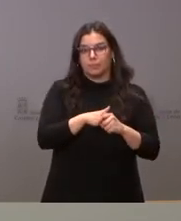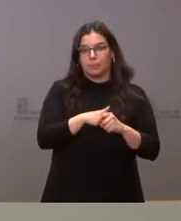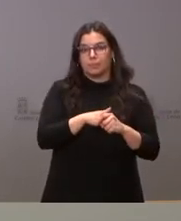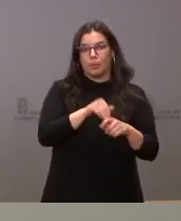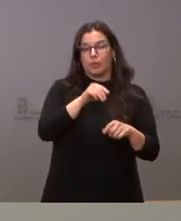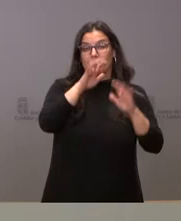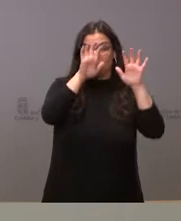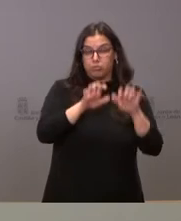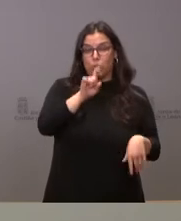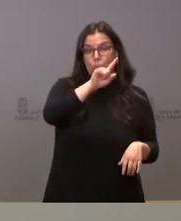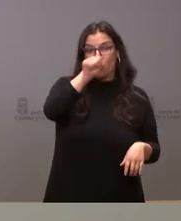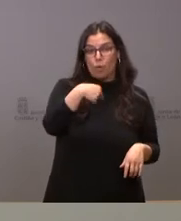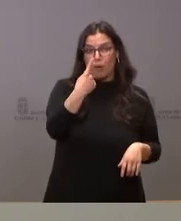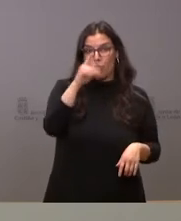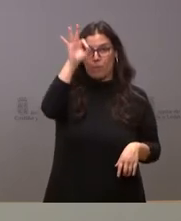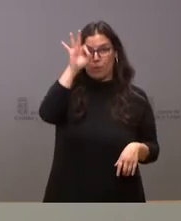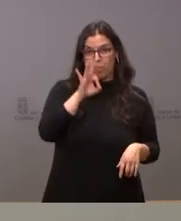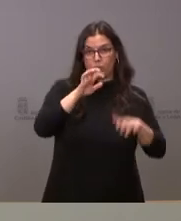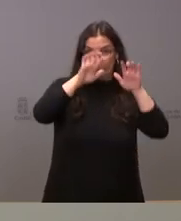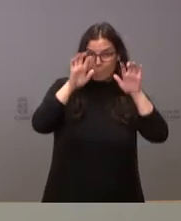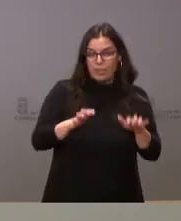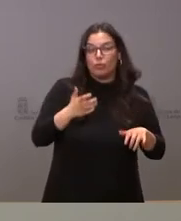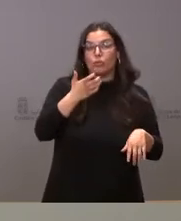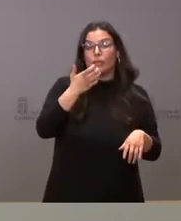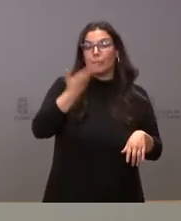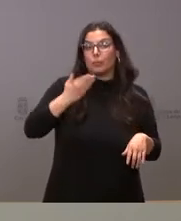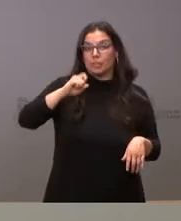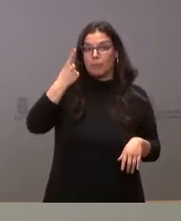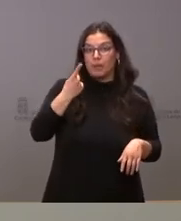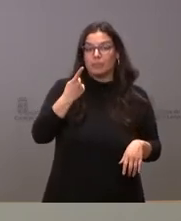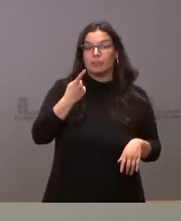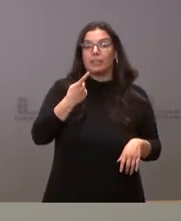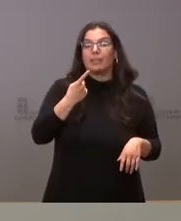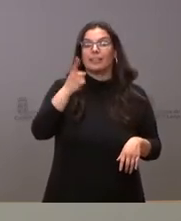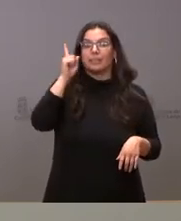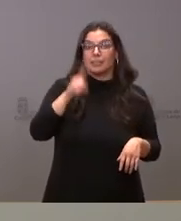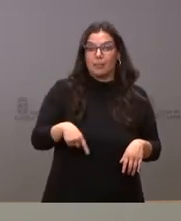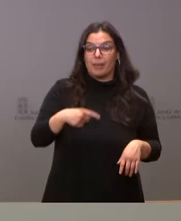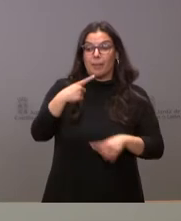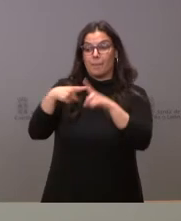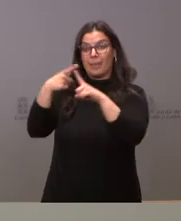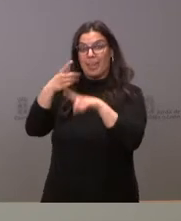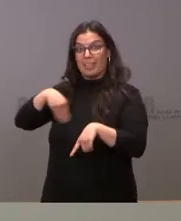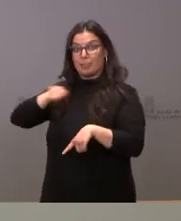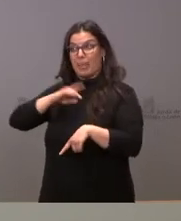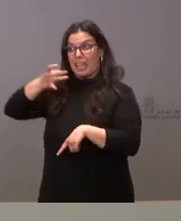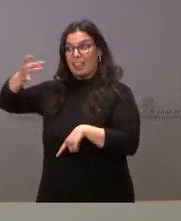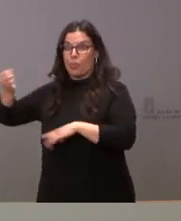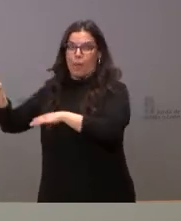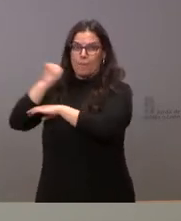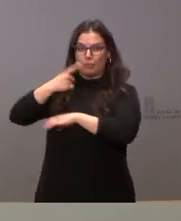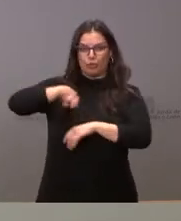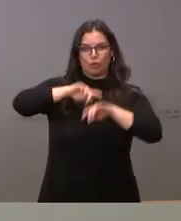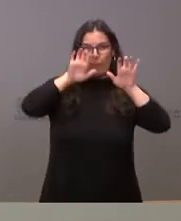1,1 puntos y lo que es más relevante es 3,7 puntos menor que la media española, que está en el 25